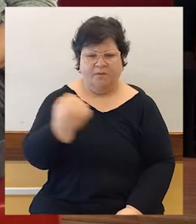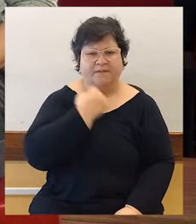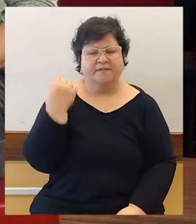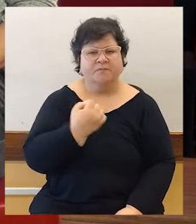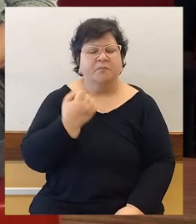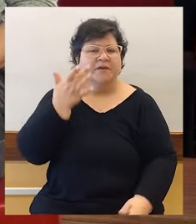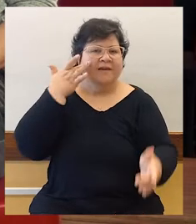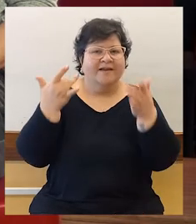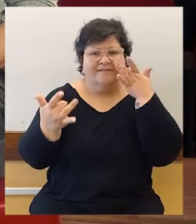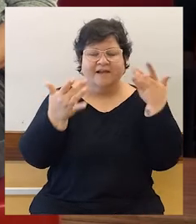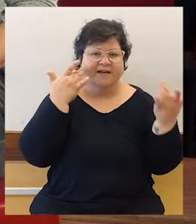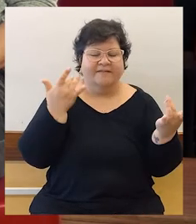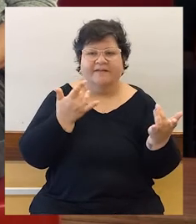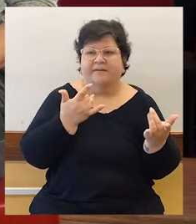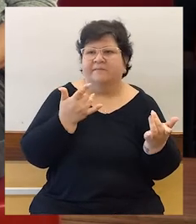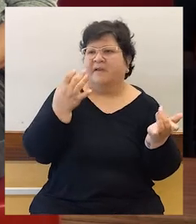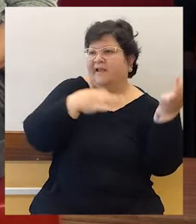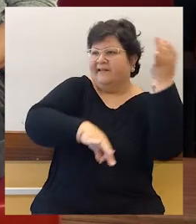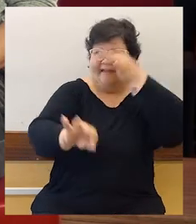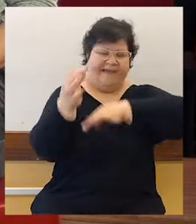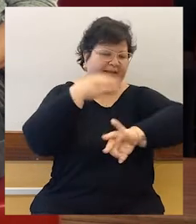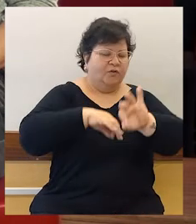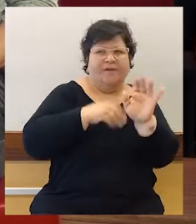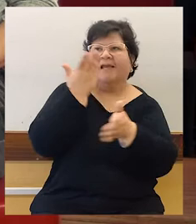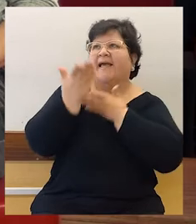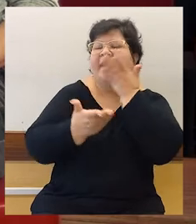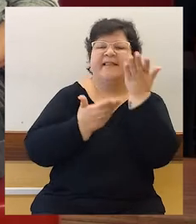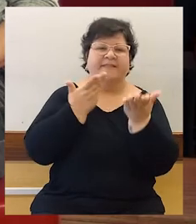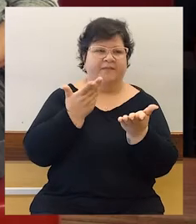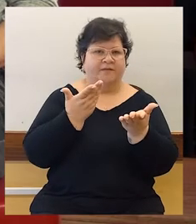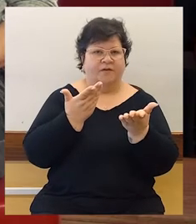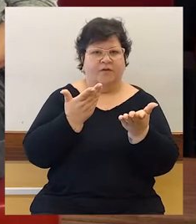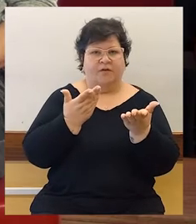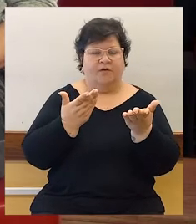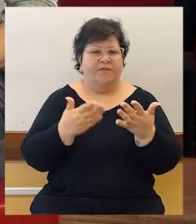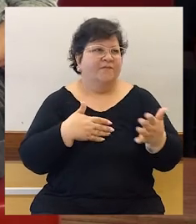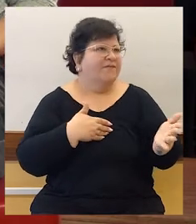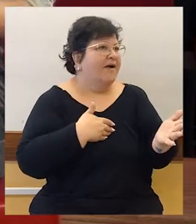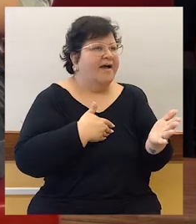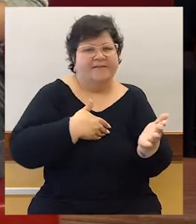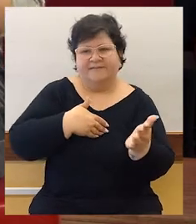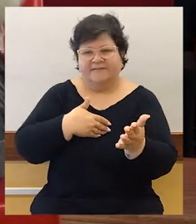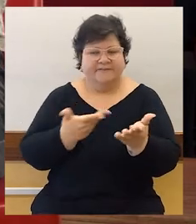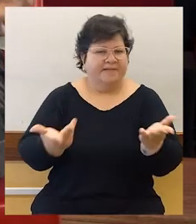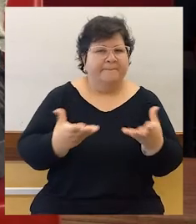escénicas, las más corporales, donde hay una corporalidad involucrada, donde hay muchísima emoción en el